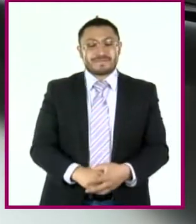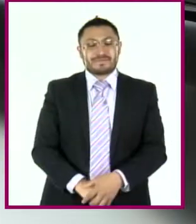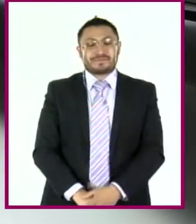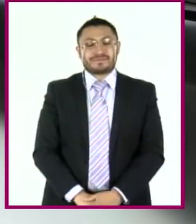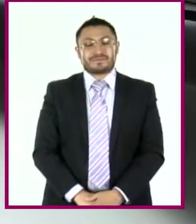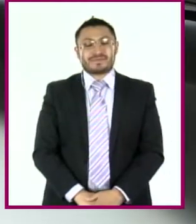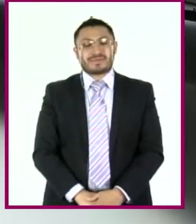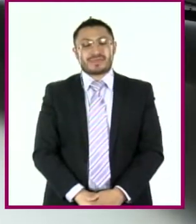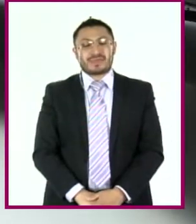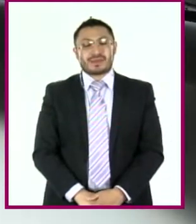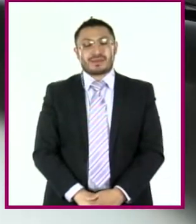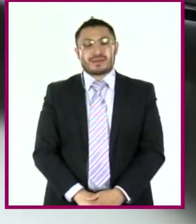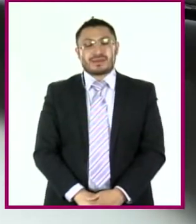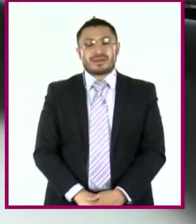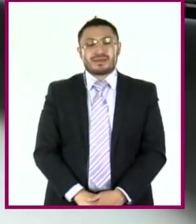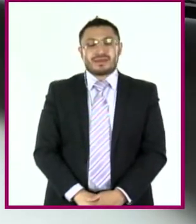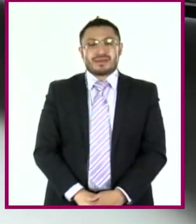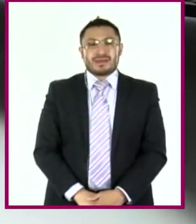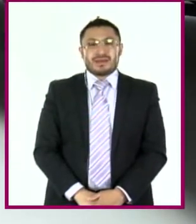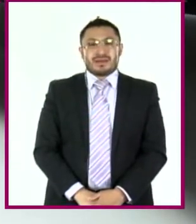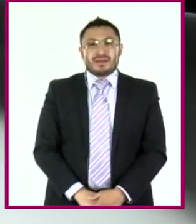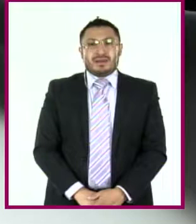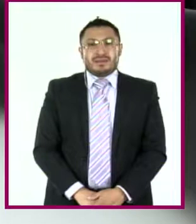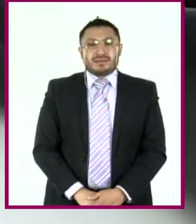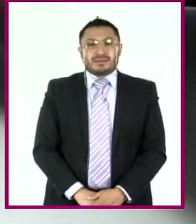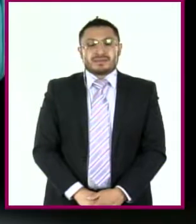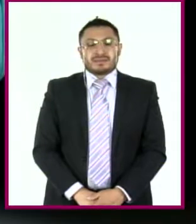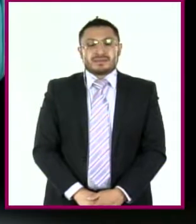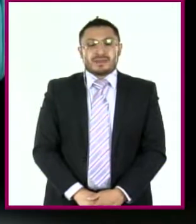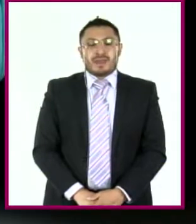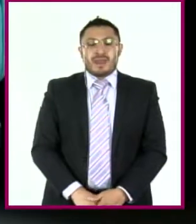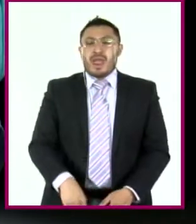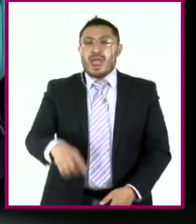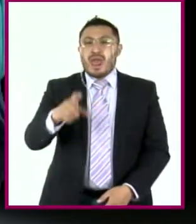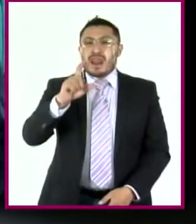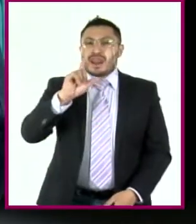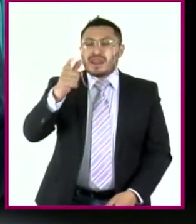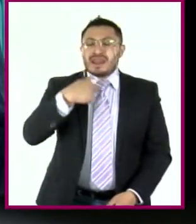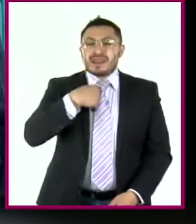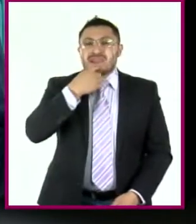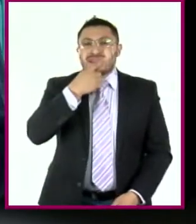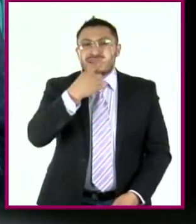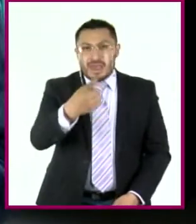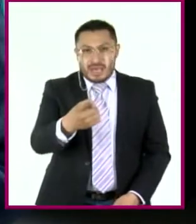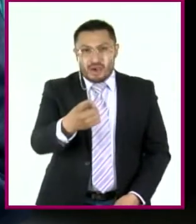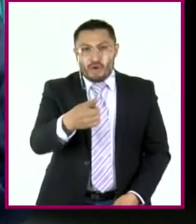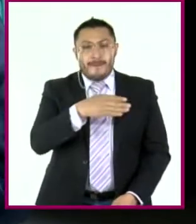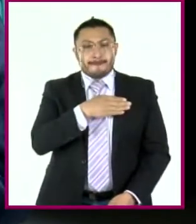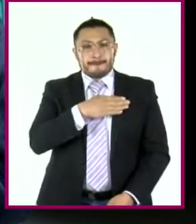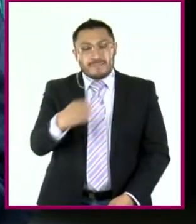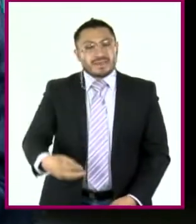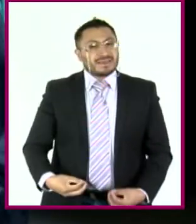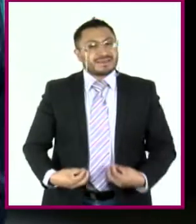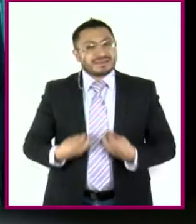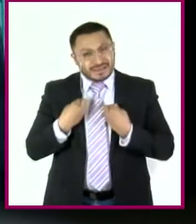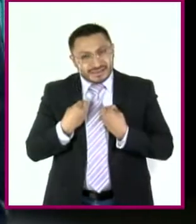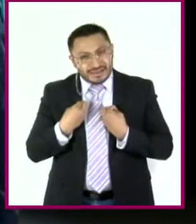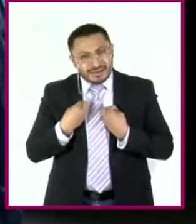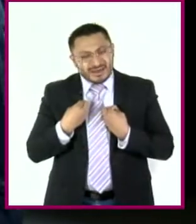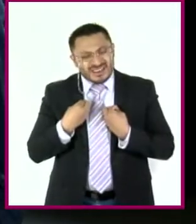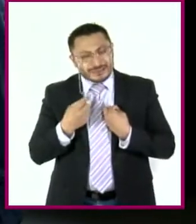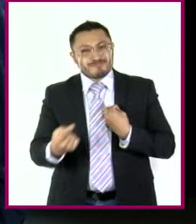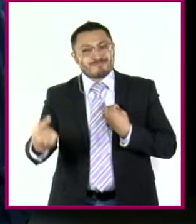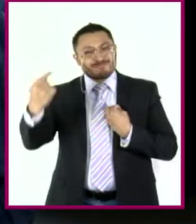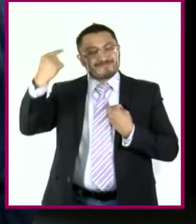el placer de de los apetitos, de